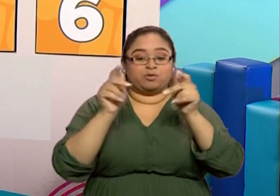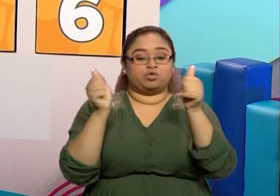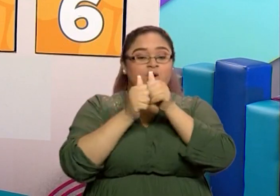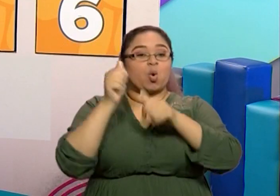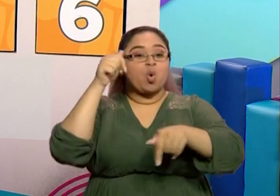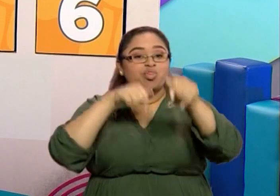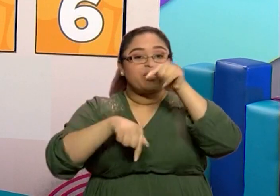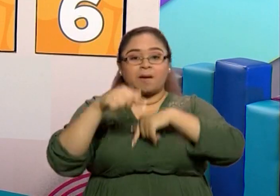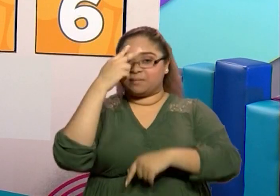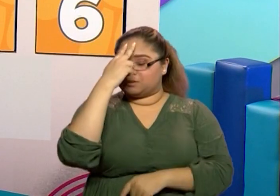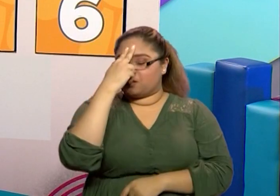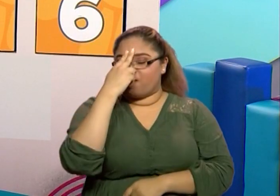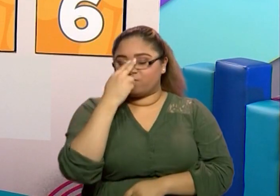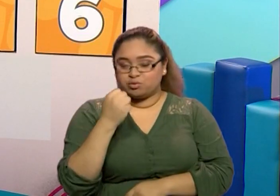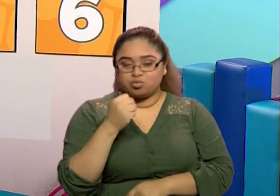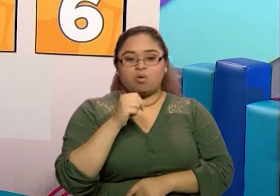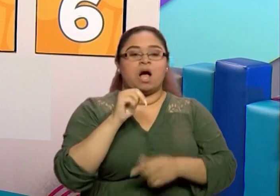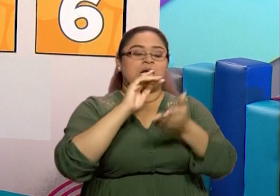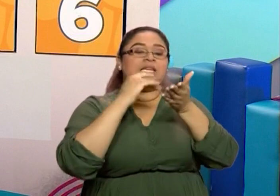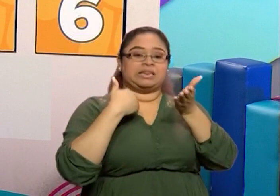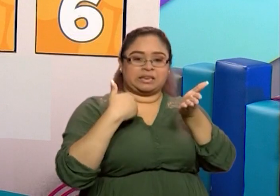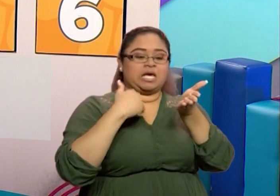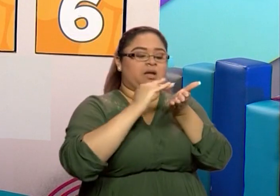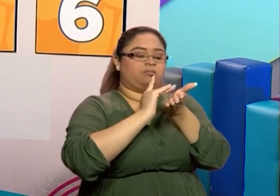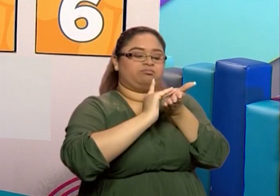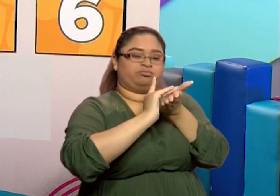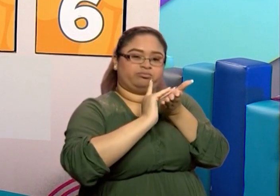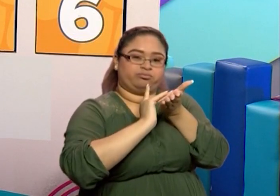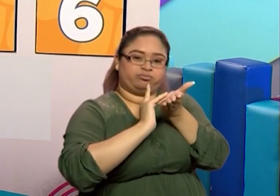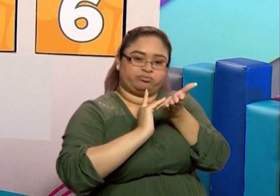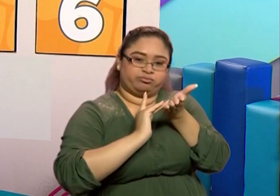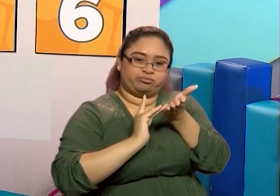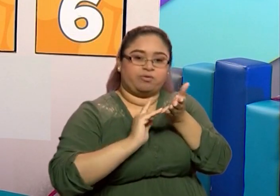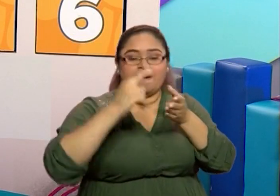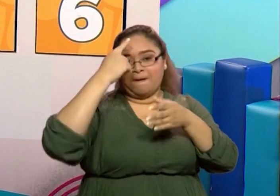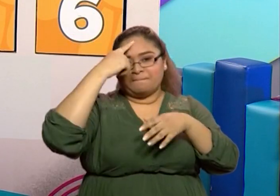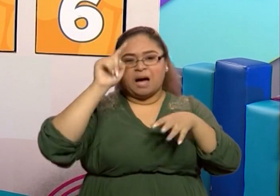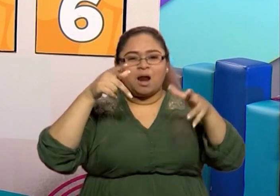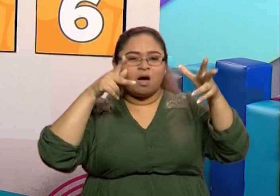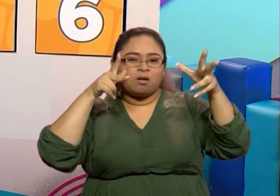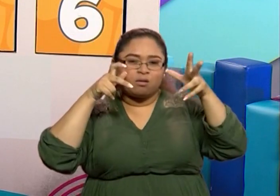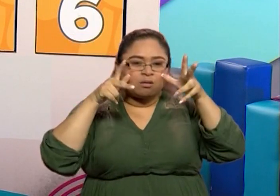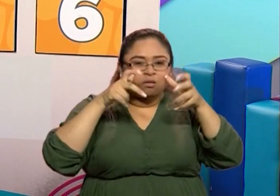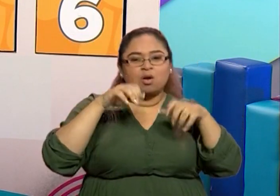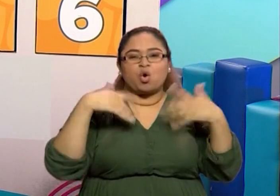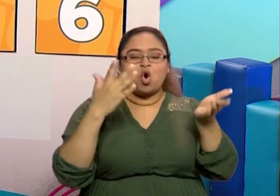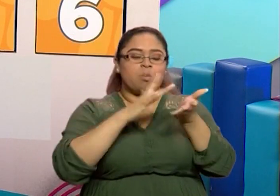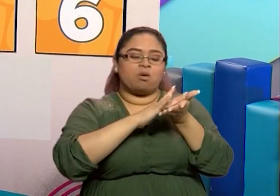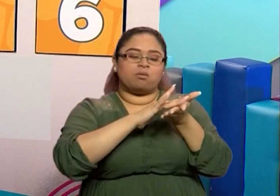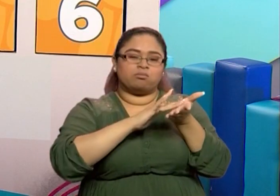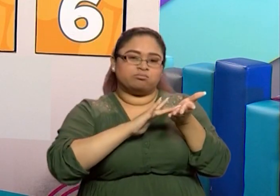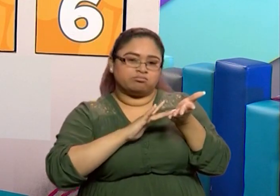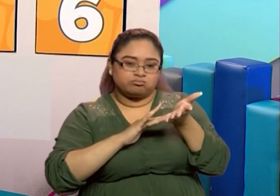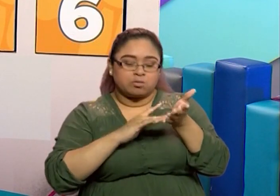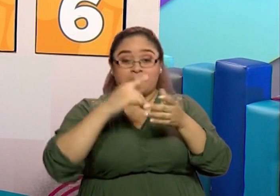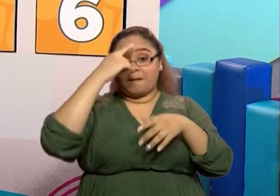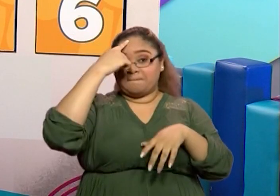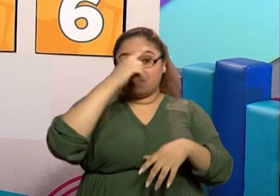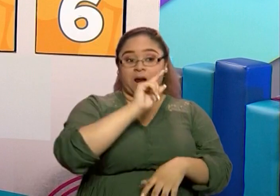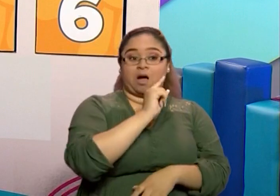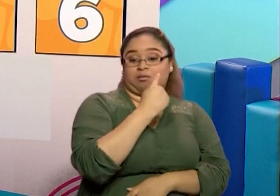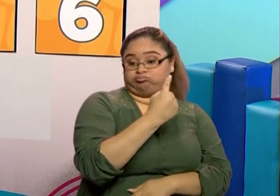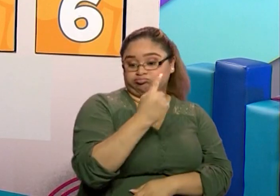donde ellos van a ir simulando el proceso de lectoescritura en braille para que ellos puedan